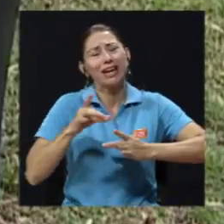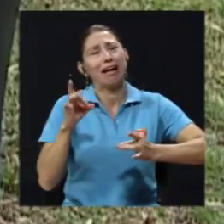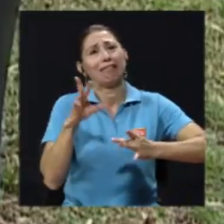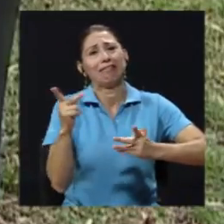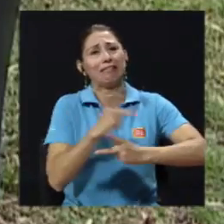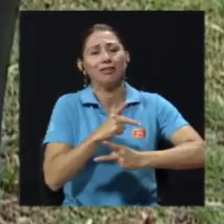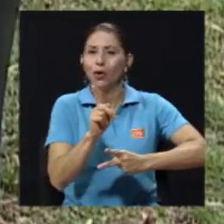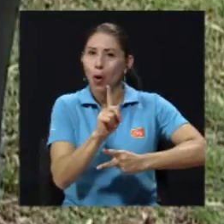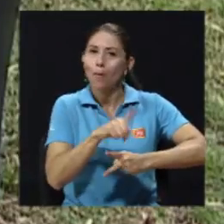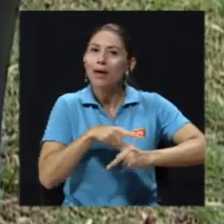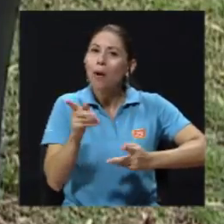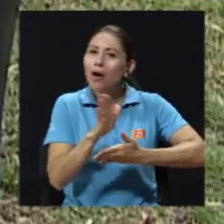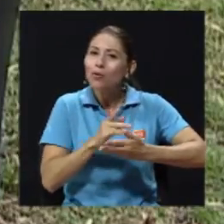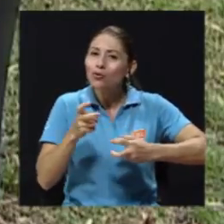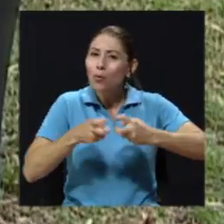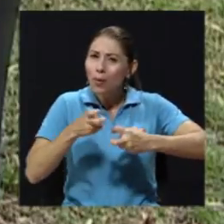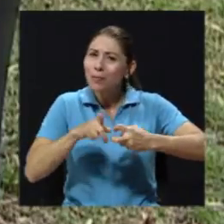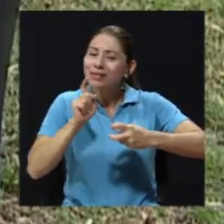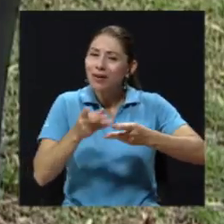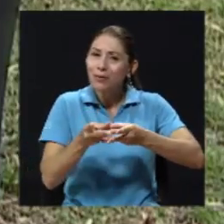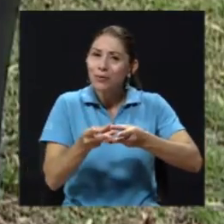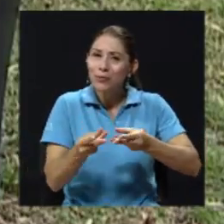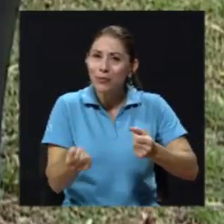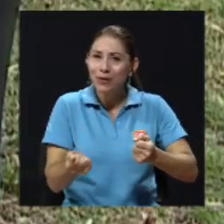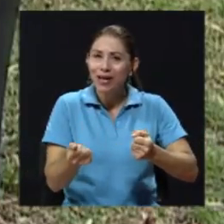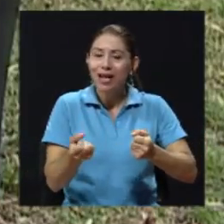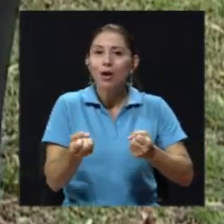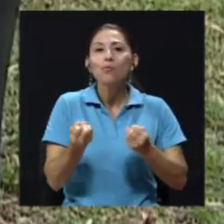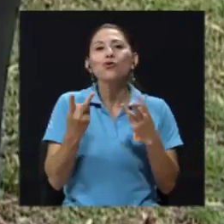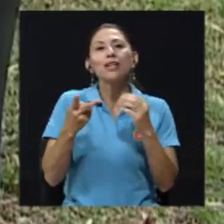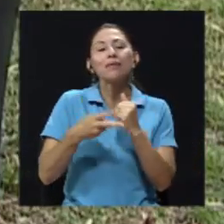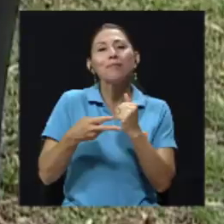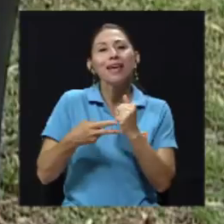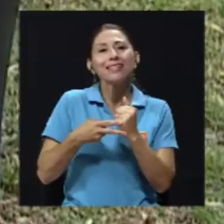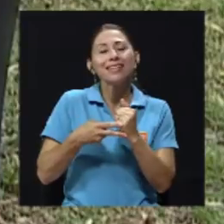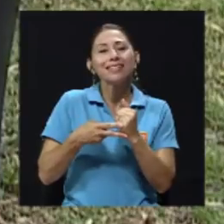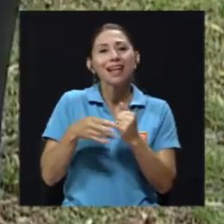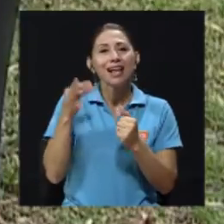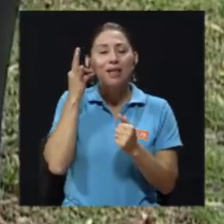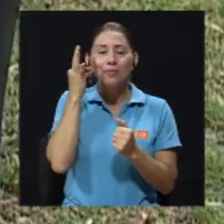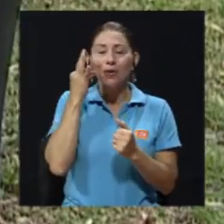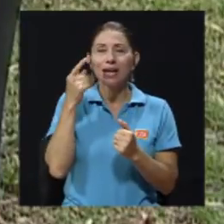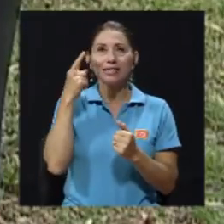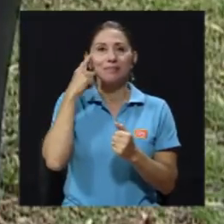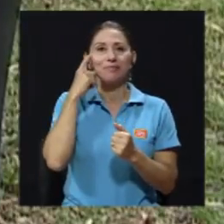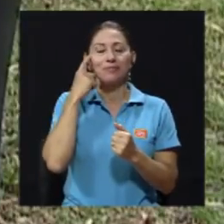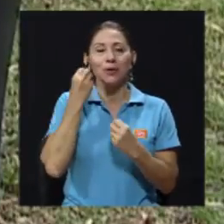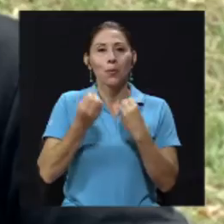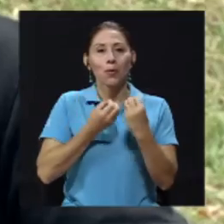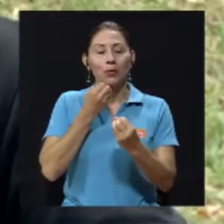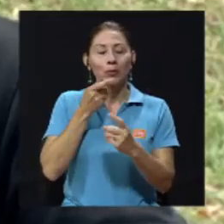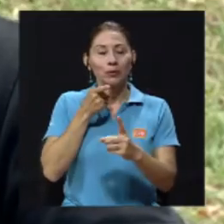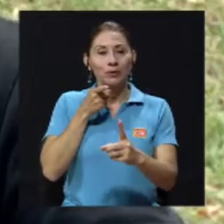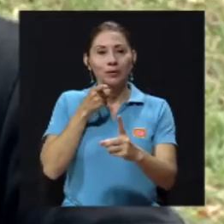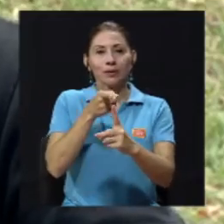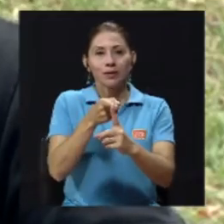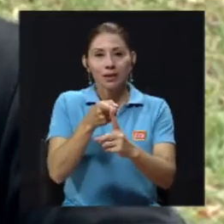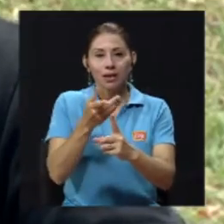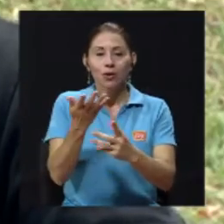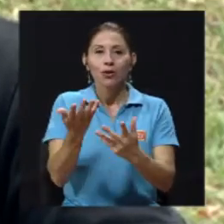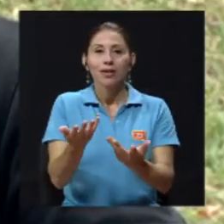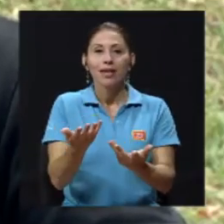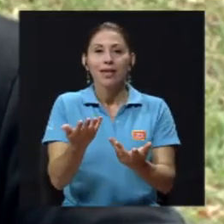dificultades que hay que solventar, ¿verdad? Entonces, es ahí donde muchas veces aparecen los derroteros, digo yo, de la lactancia materna, en donde